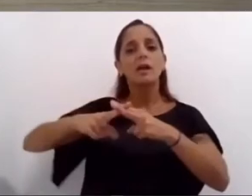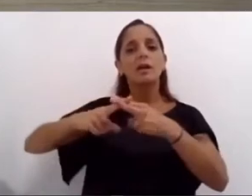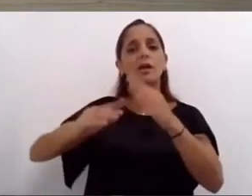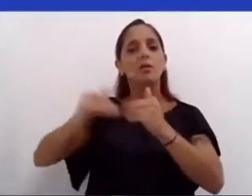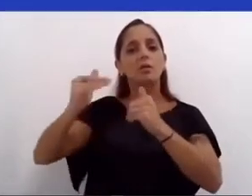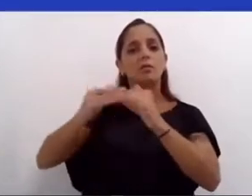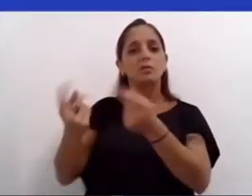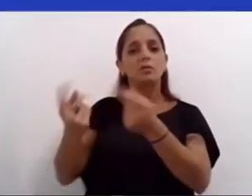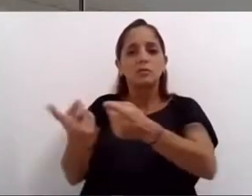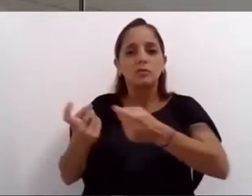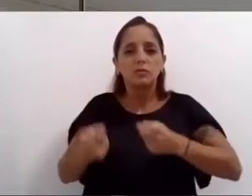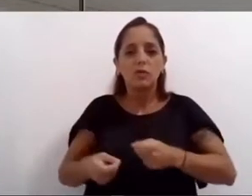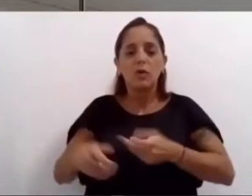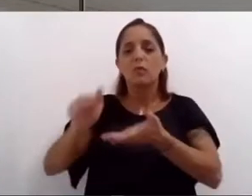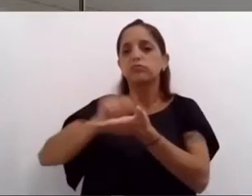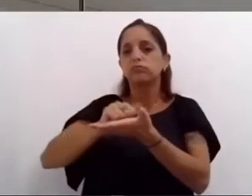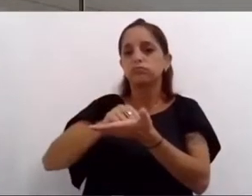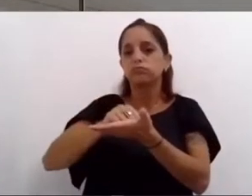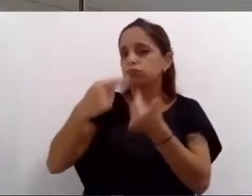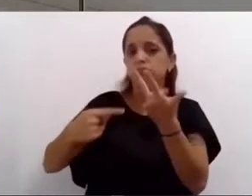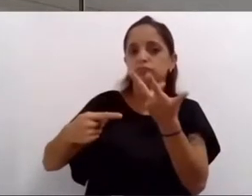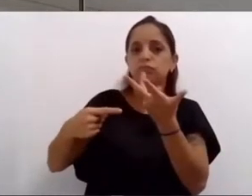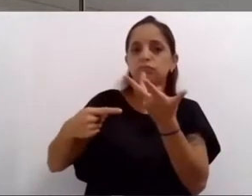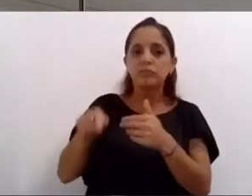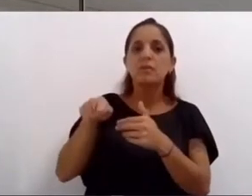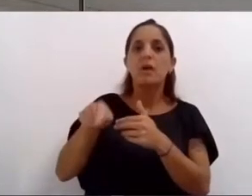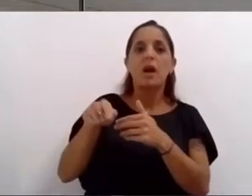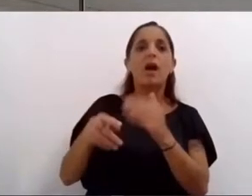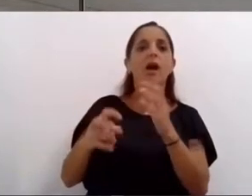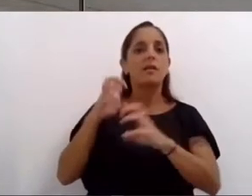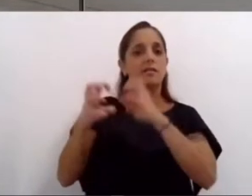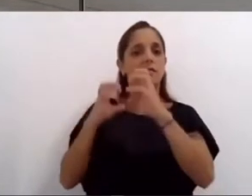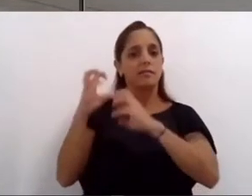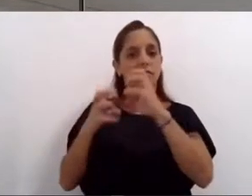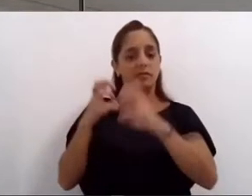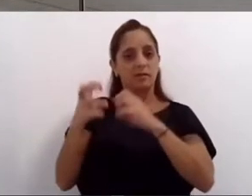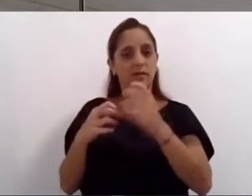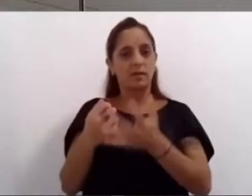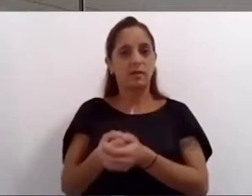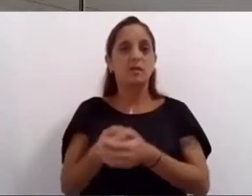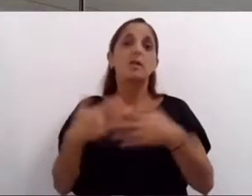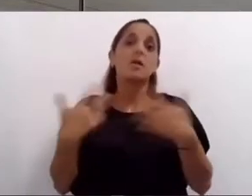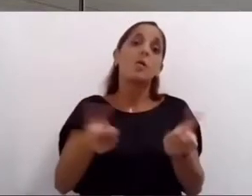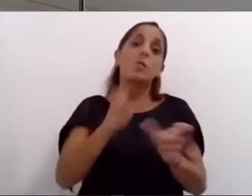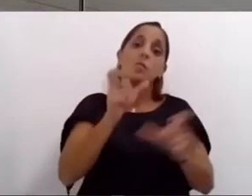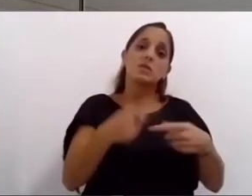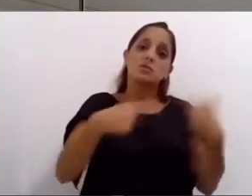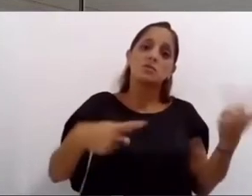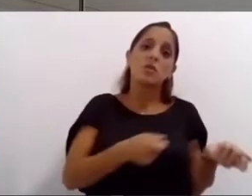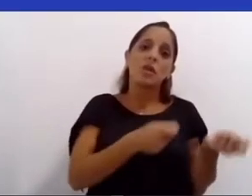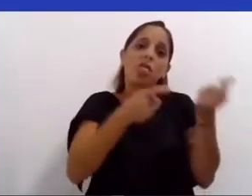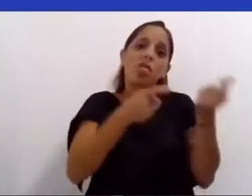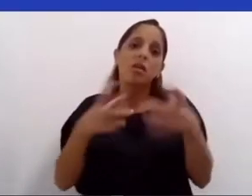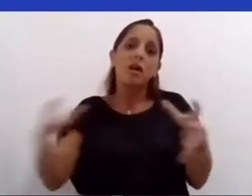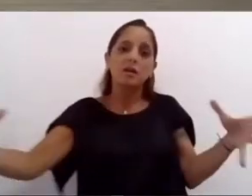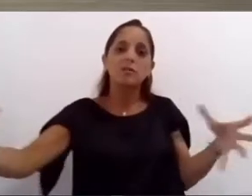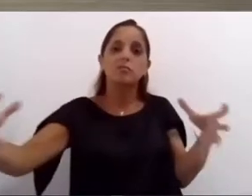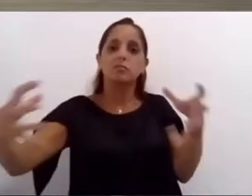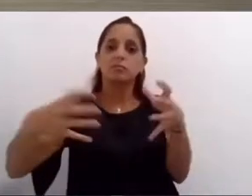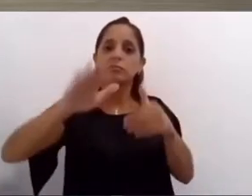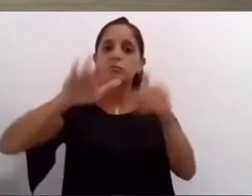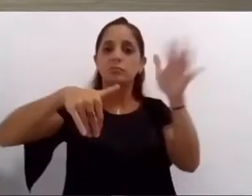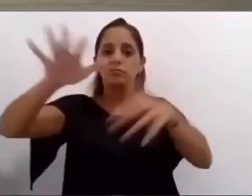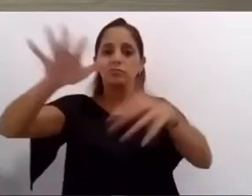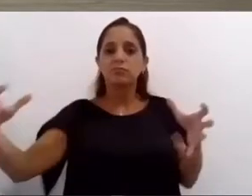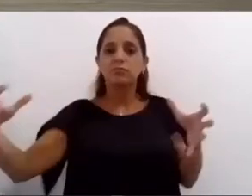circular acerca a quienes tienen necesidades de materiales de construcción con quienes pueden aportar los mismos durante el año pasado